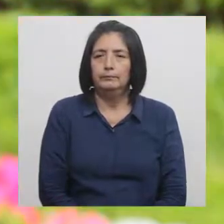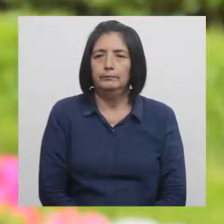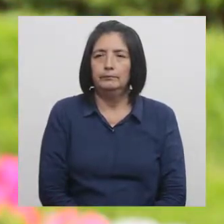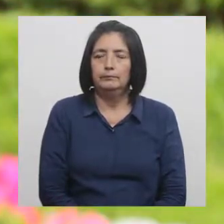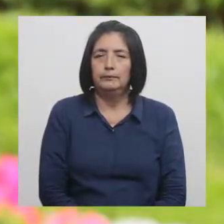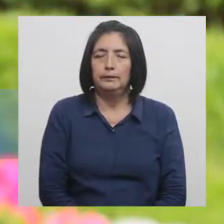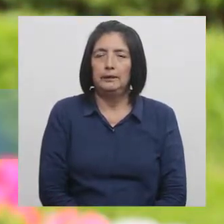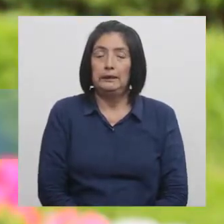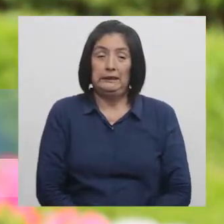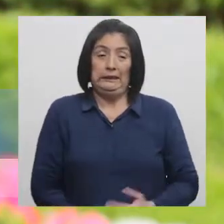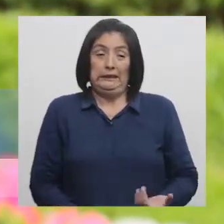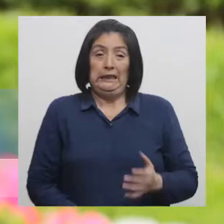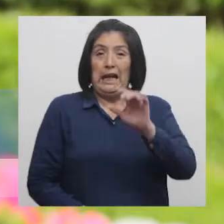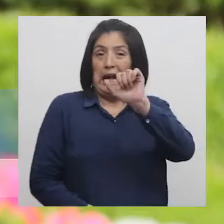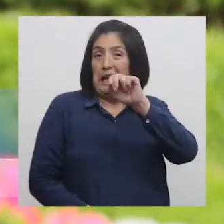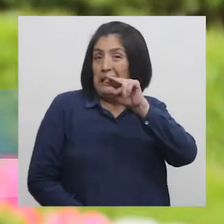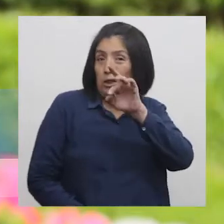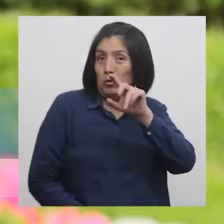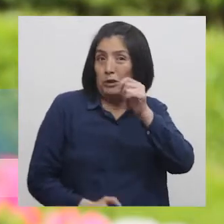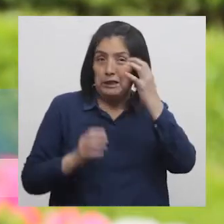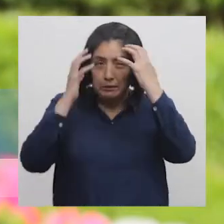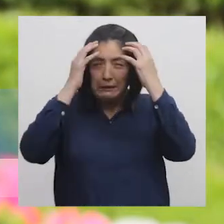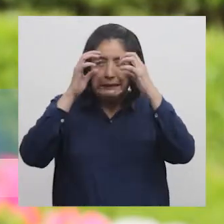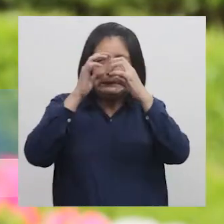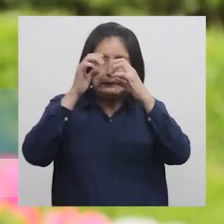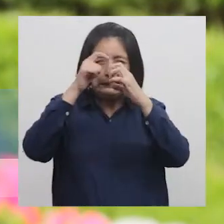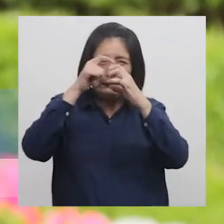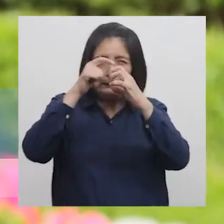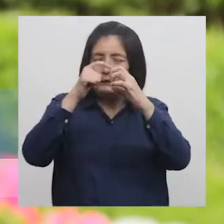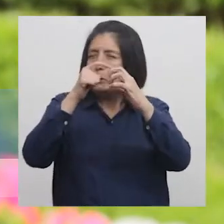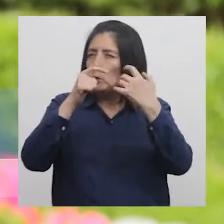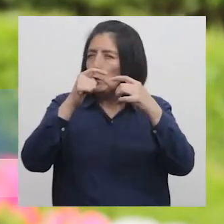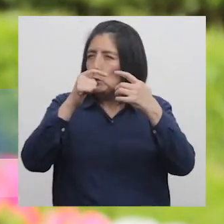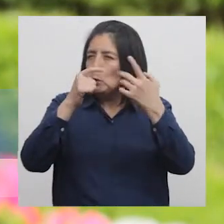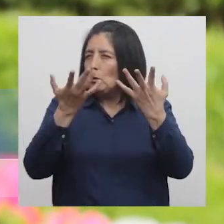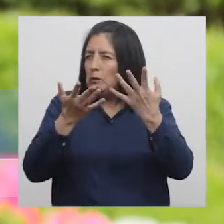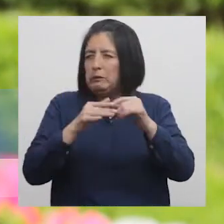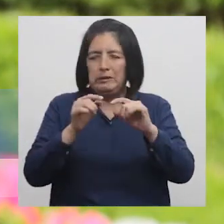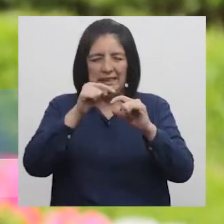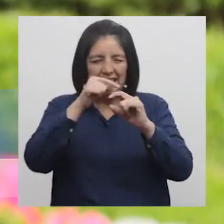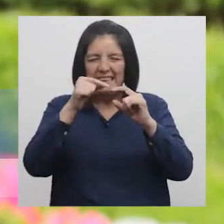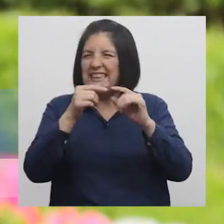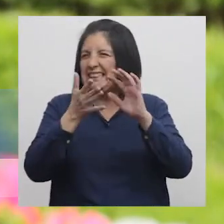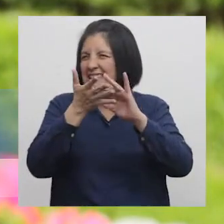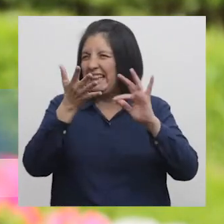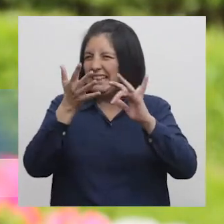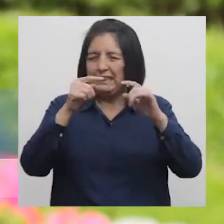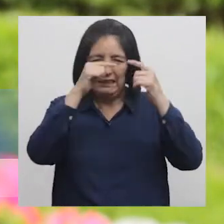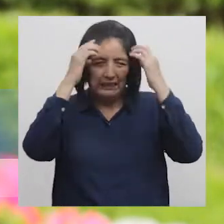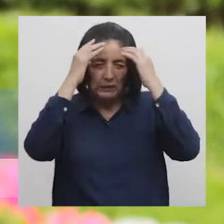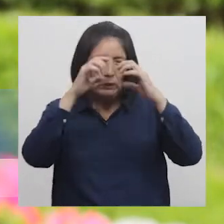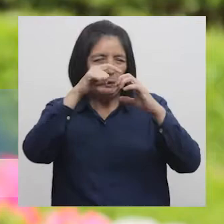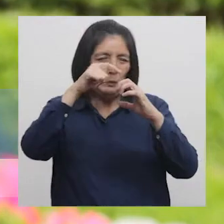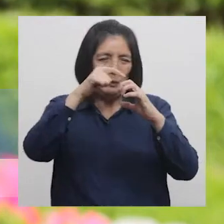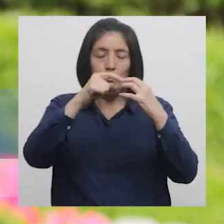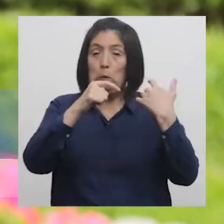Un aneurisma cerebral es una enfermedad cerebrovascular En la que se dilata una parte de un vaso sanguíneo del cerebro Esto podría afectar seriamente